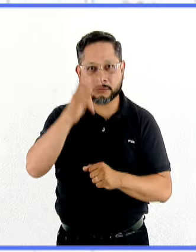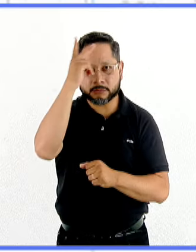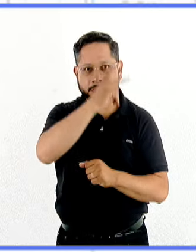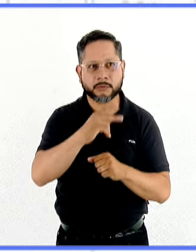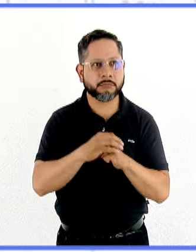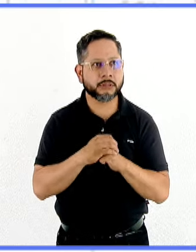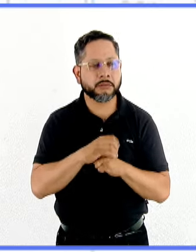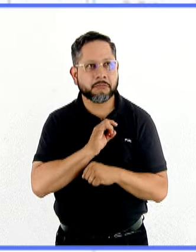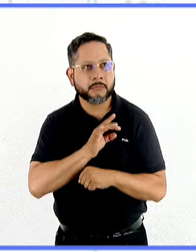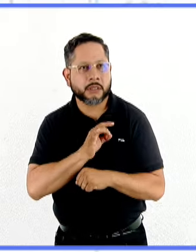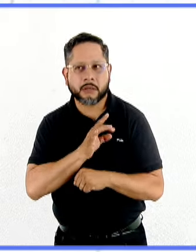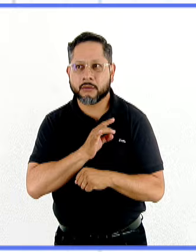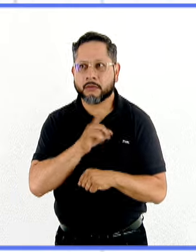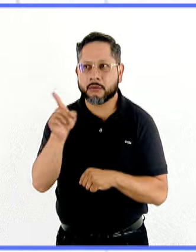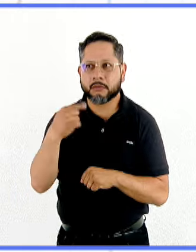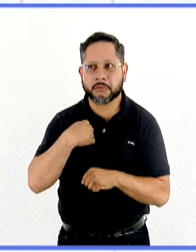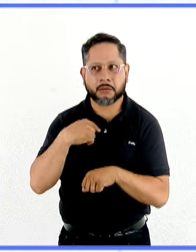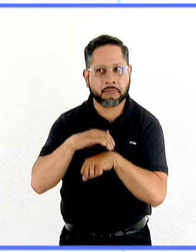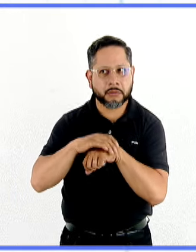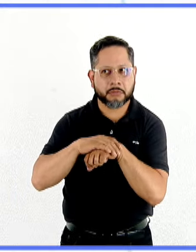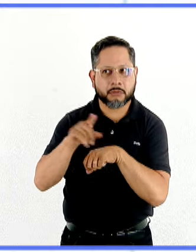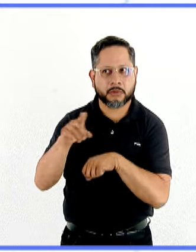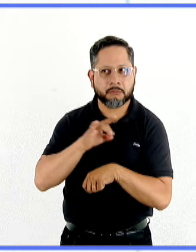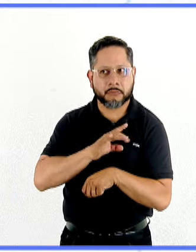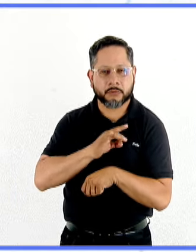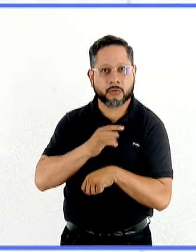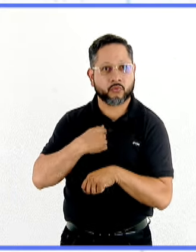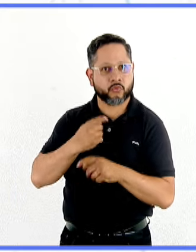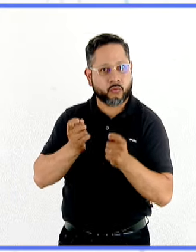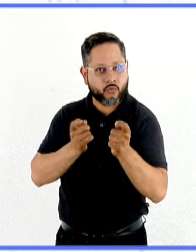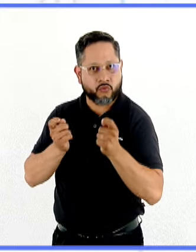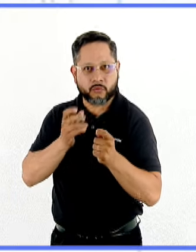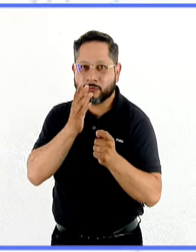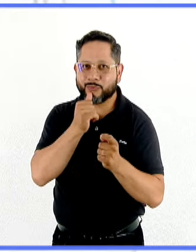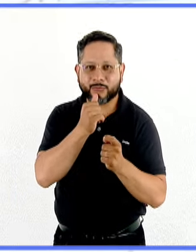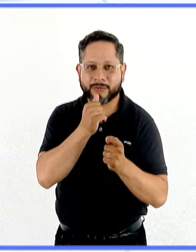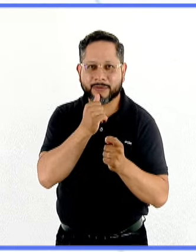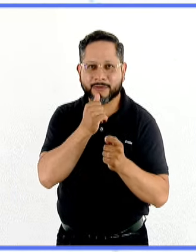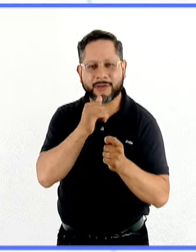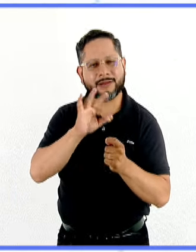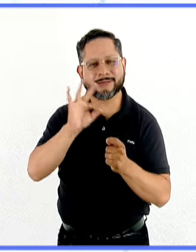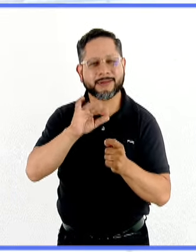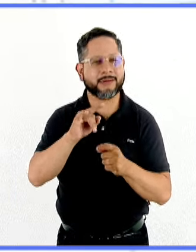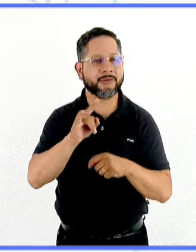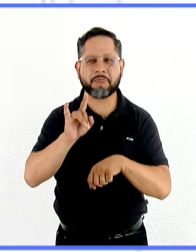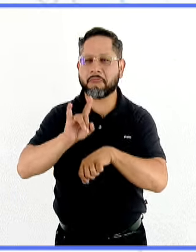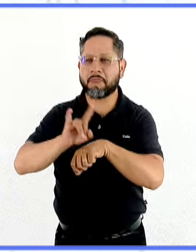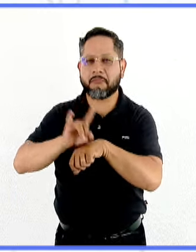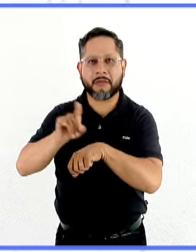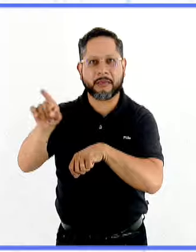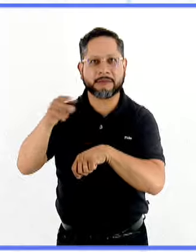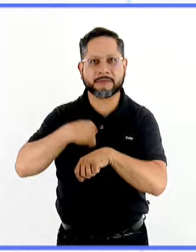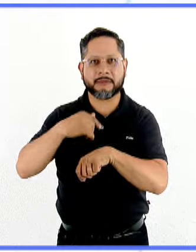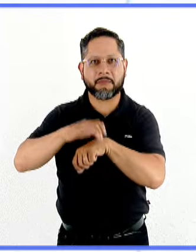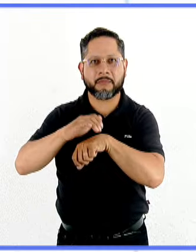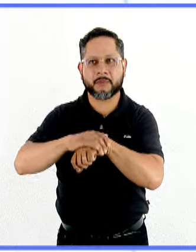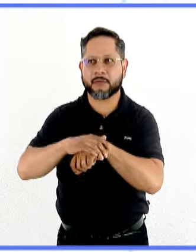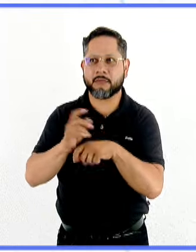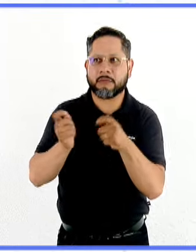ansiedad de parte del niño, porque no tiene control sobre esta persona o sobre este amigo.